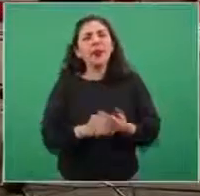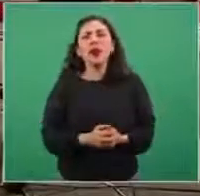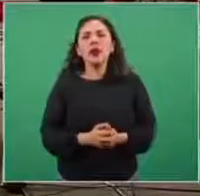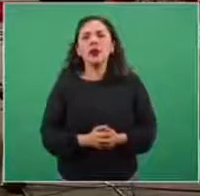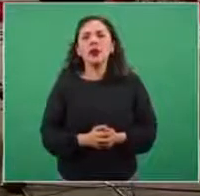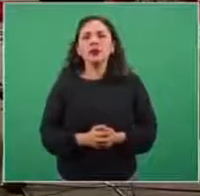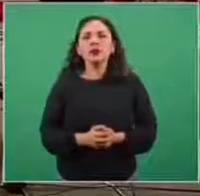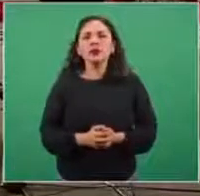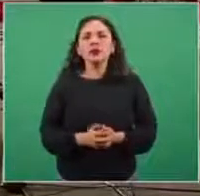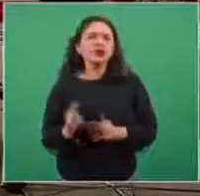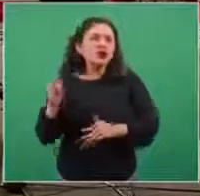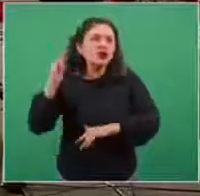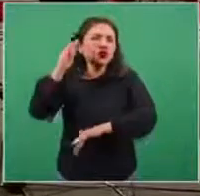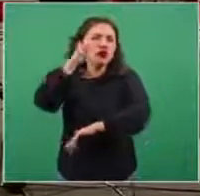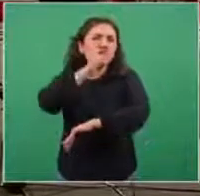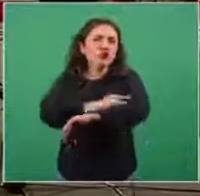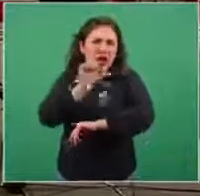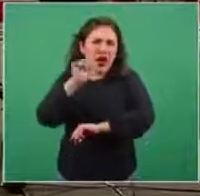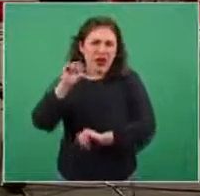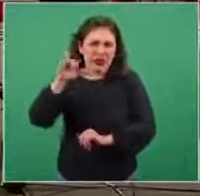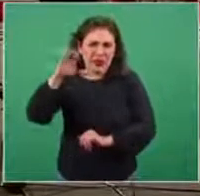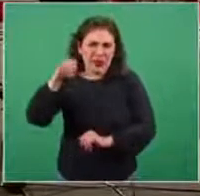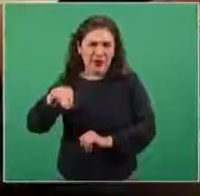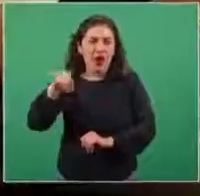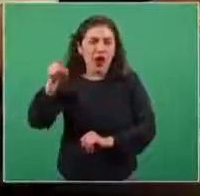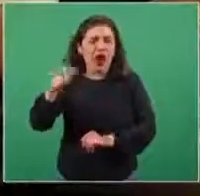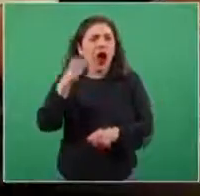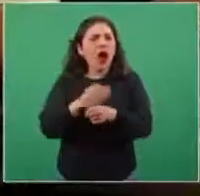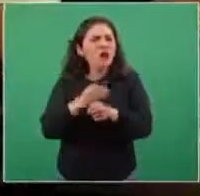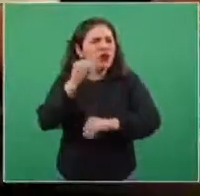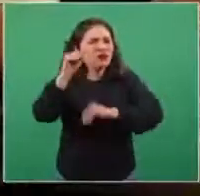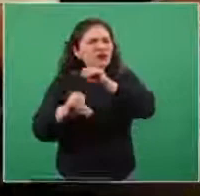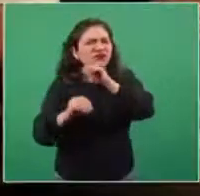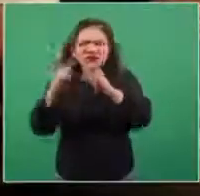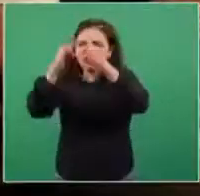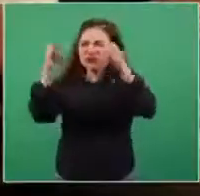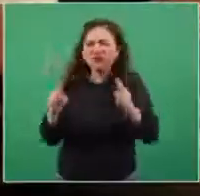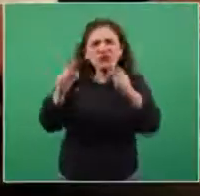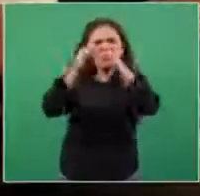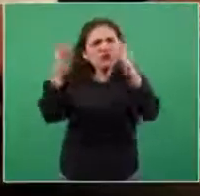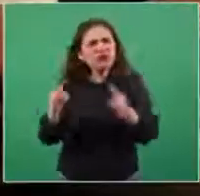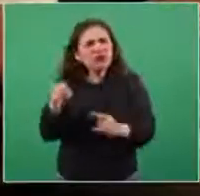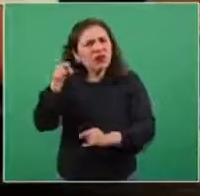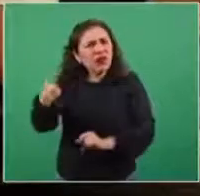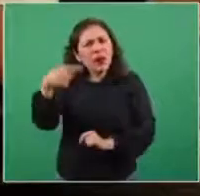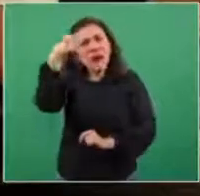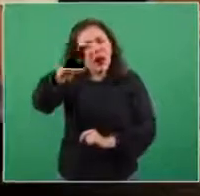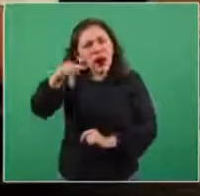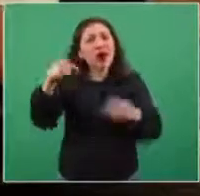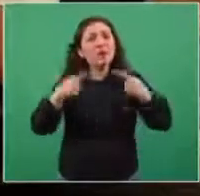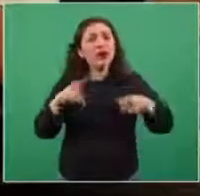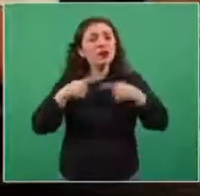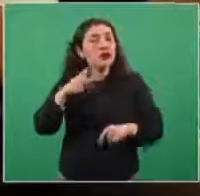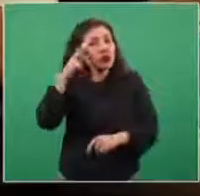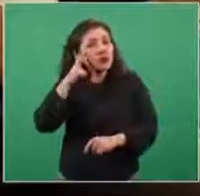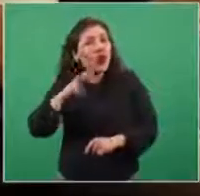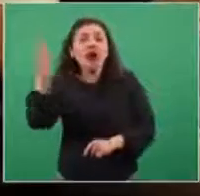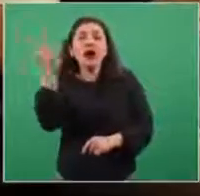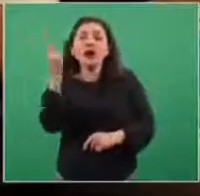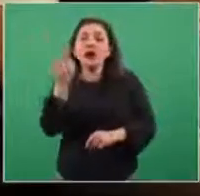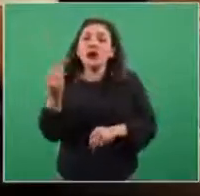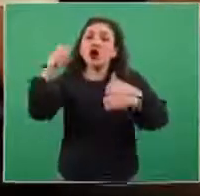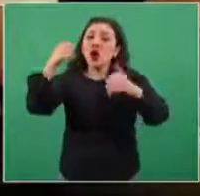en el Aeropuerto Internacional de la Ciudad de México se están instalando módulos para los viajeros que requieren este